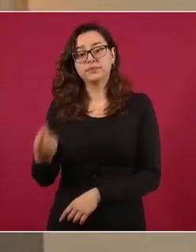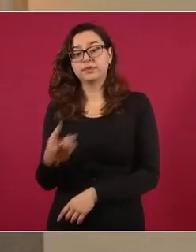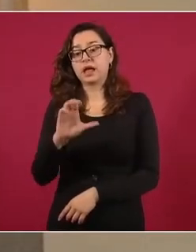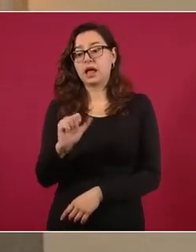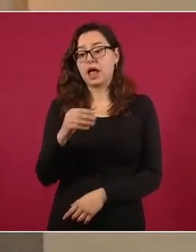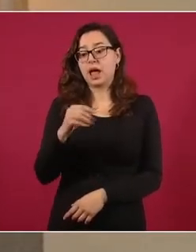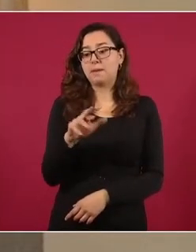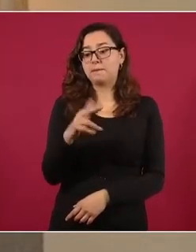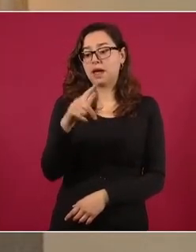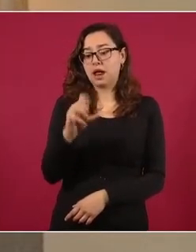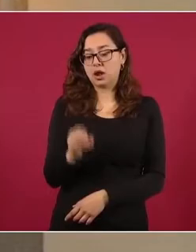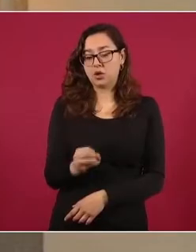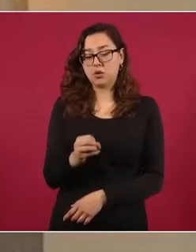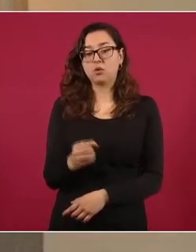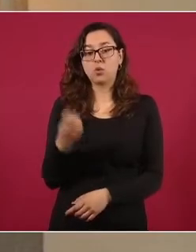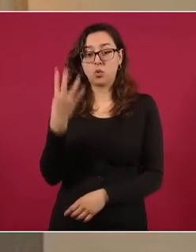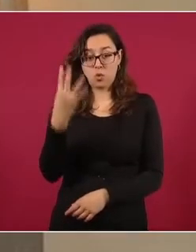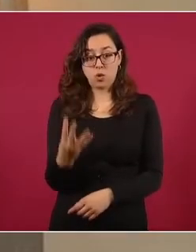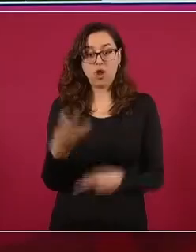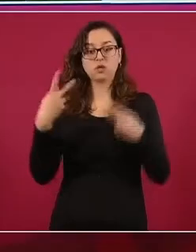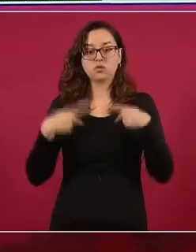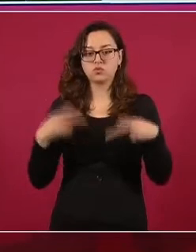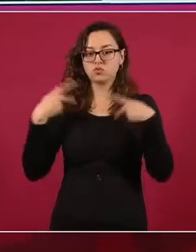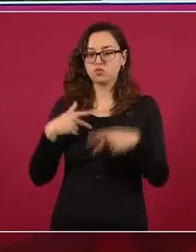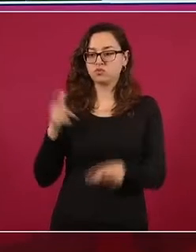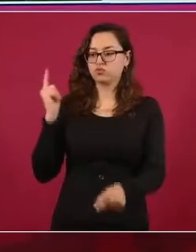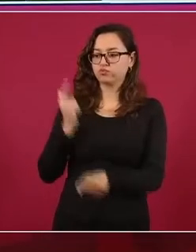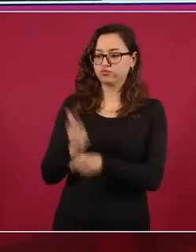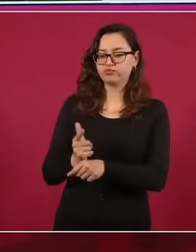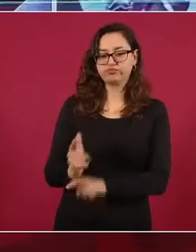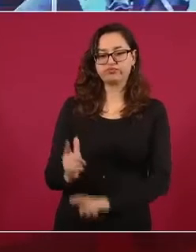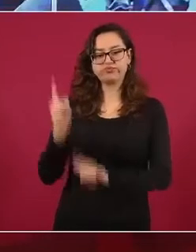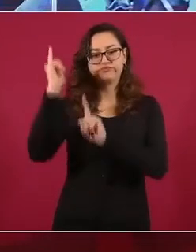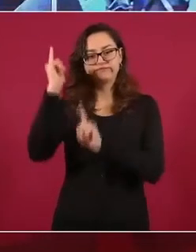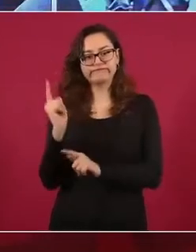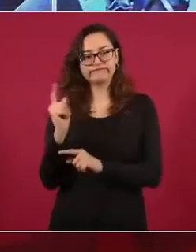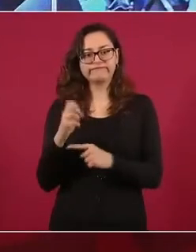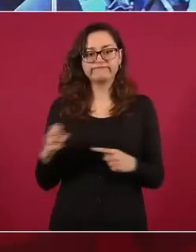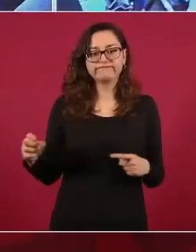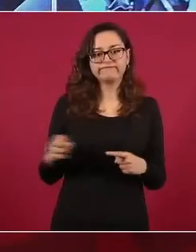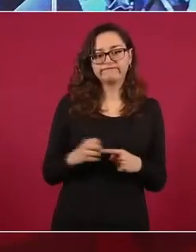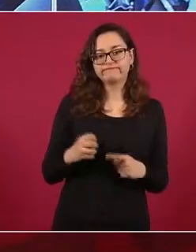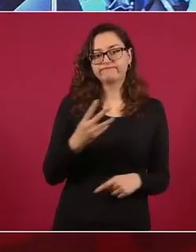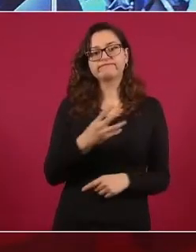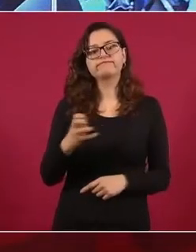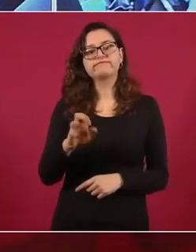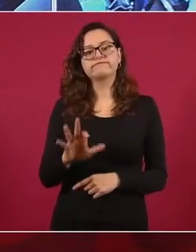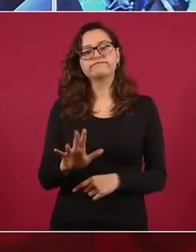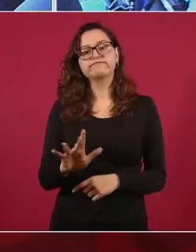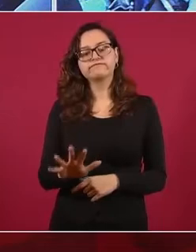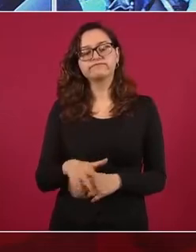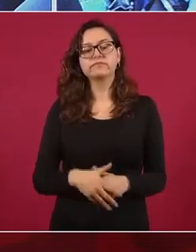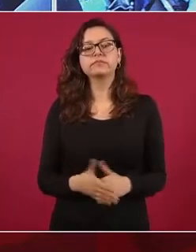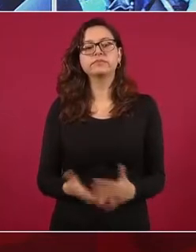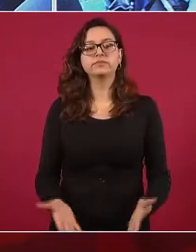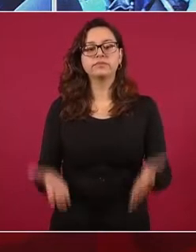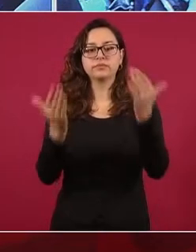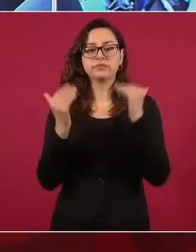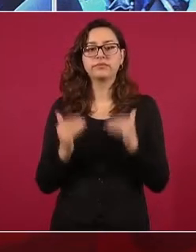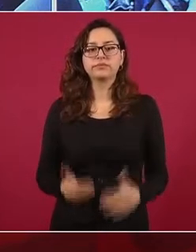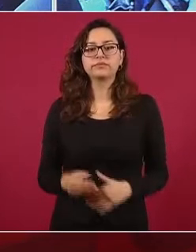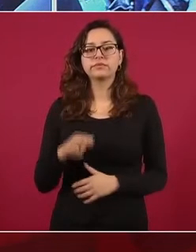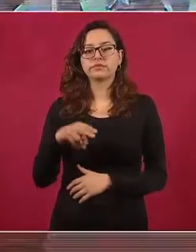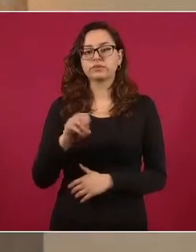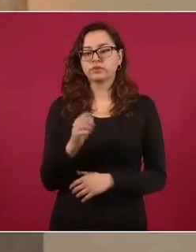detenidas con cuatro armas largas y 350 cartuchos. Siguiente. En Nogales, también dos